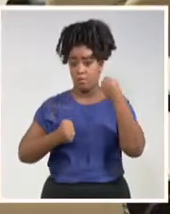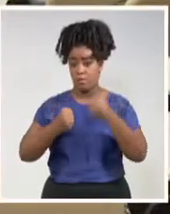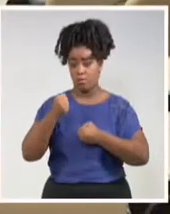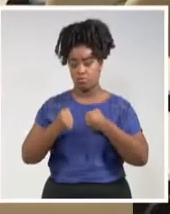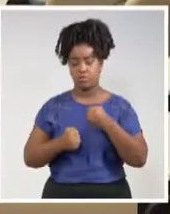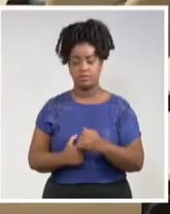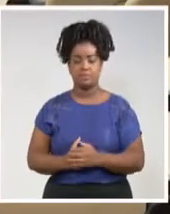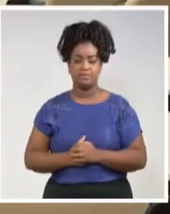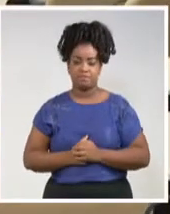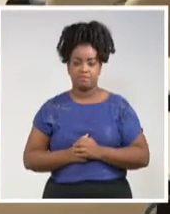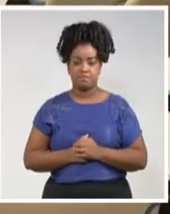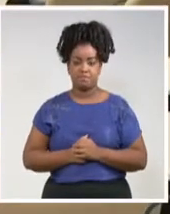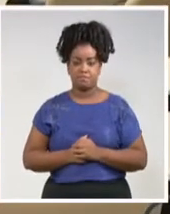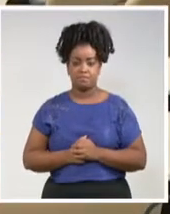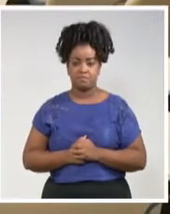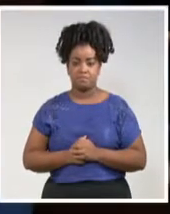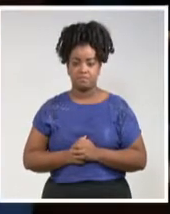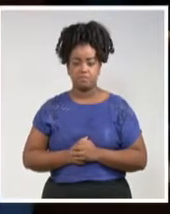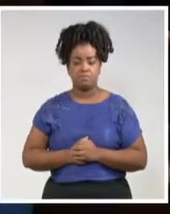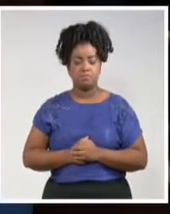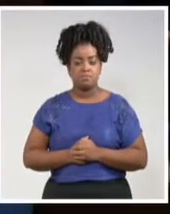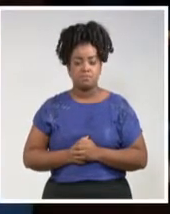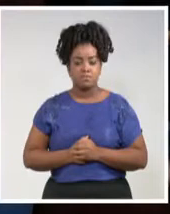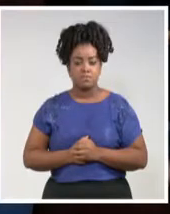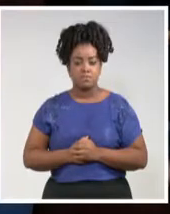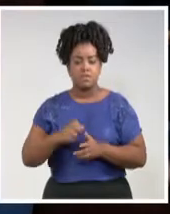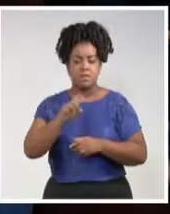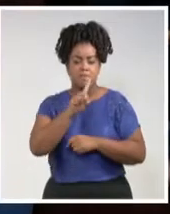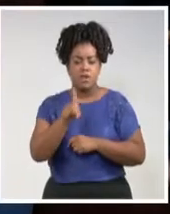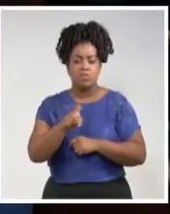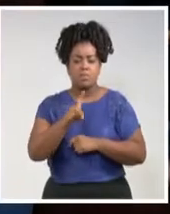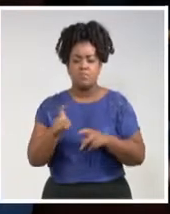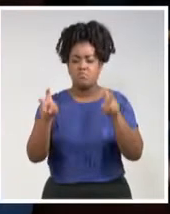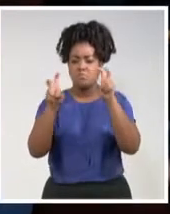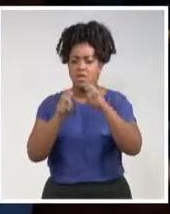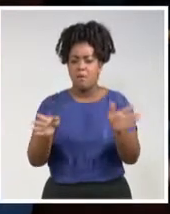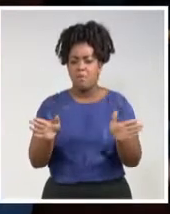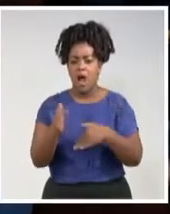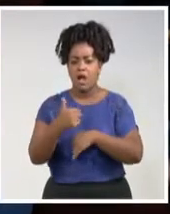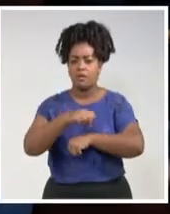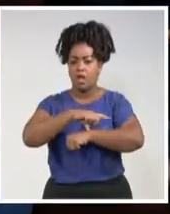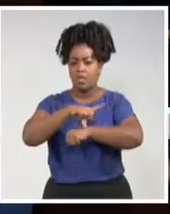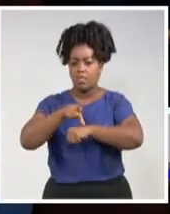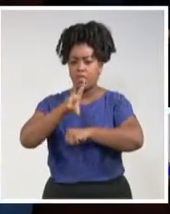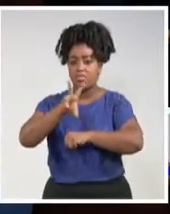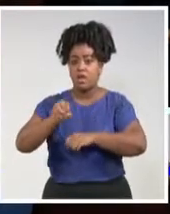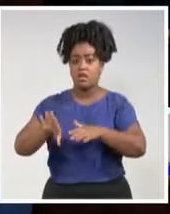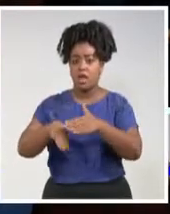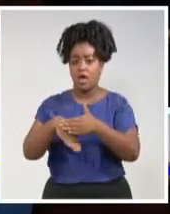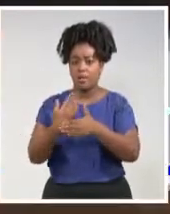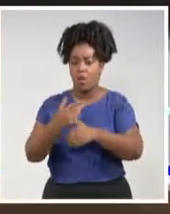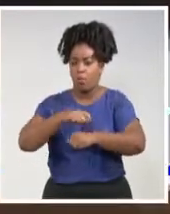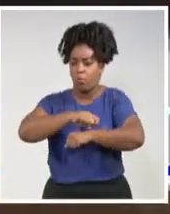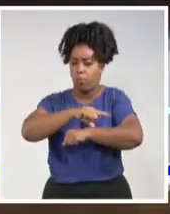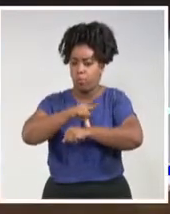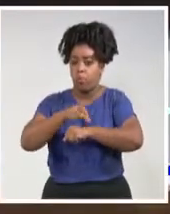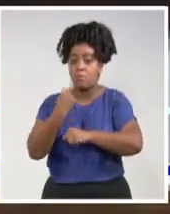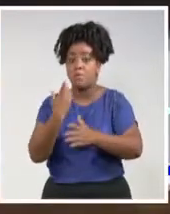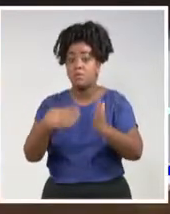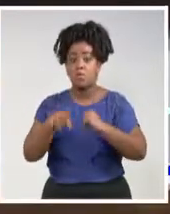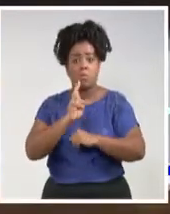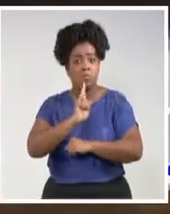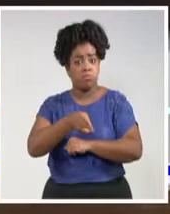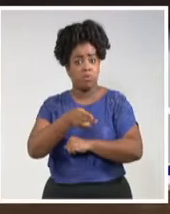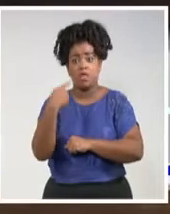Durante el chequeo del proceso de entrega de paquetes con más de 30 días de atrasos, el primer ministro indicó acortar el plazo de estos